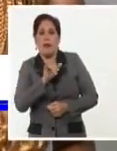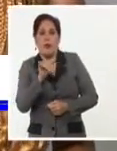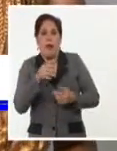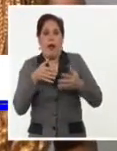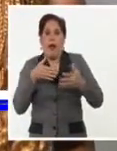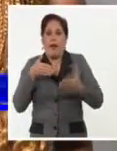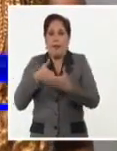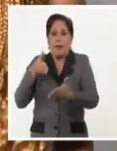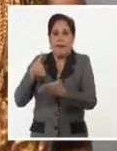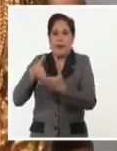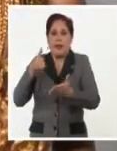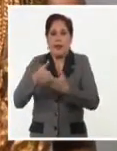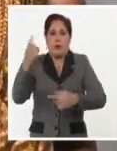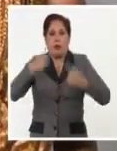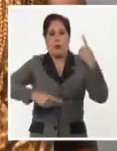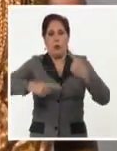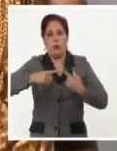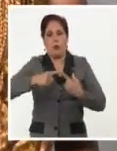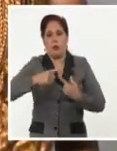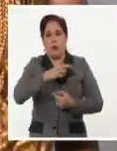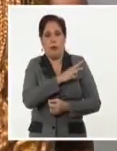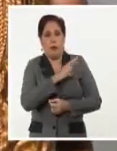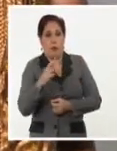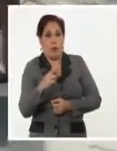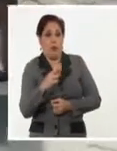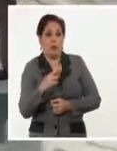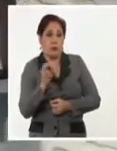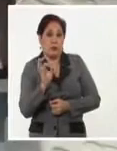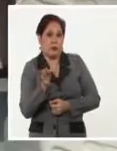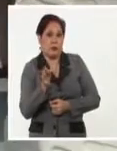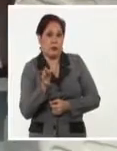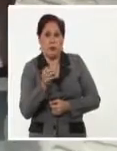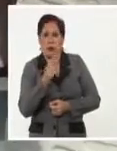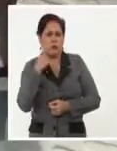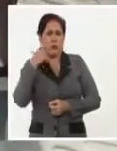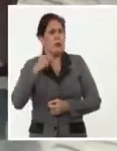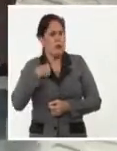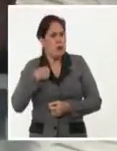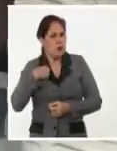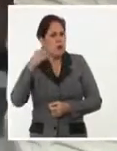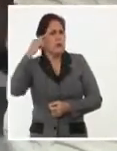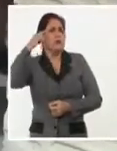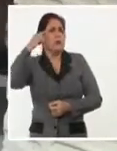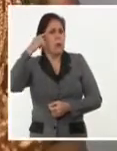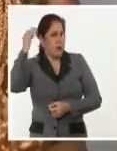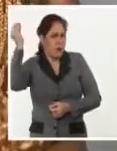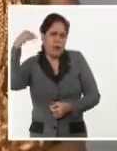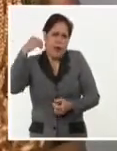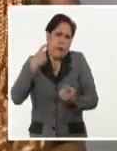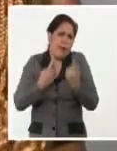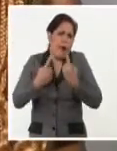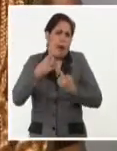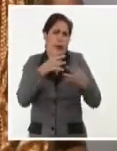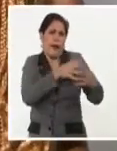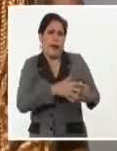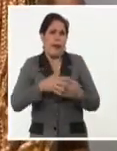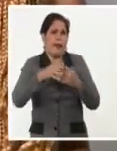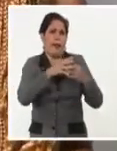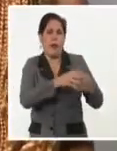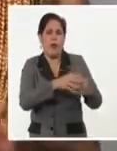en contra del proyecto revolucionario en Cuba. Yo siempre sabía que los Estados Unidos